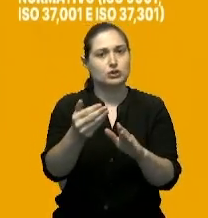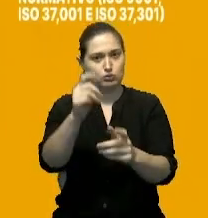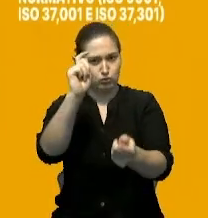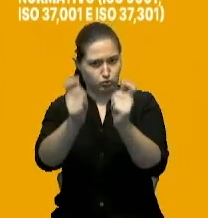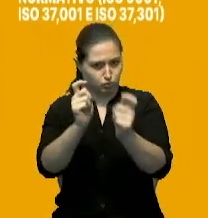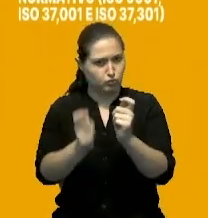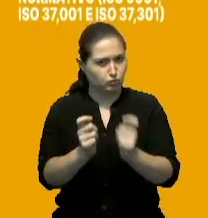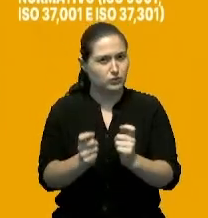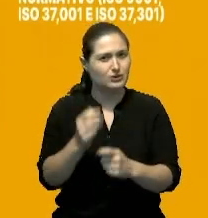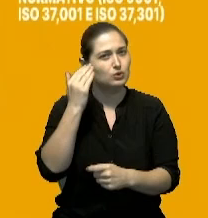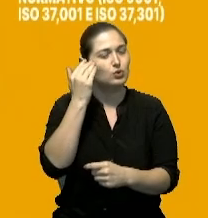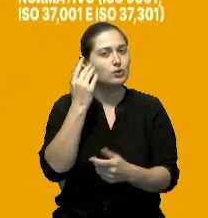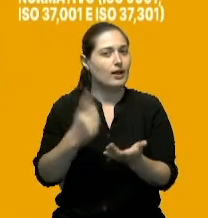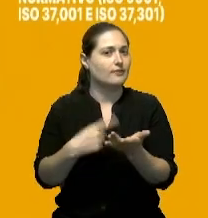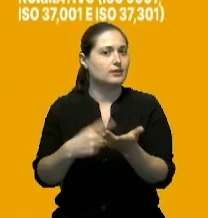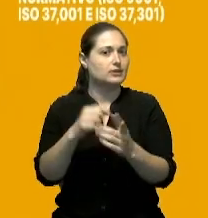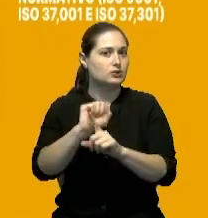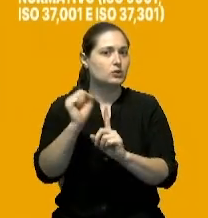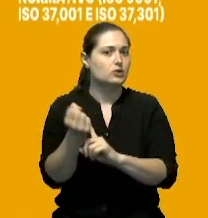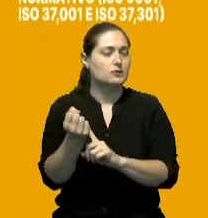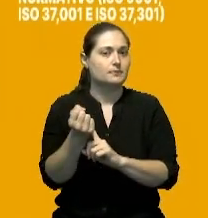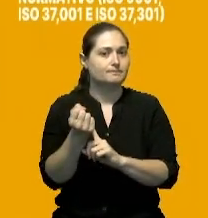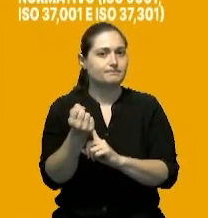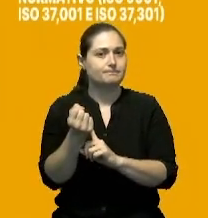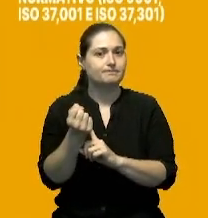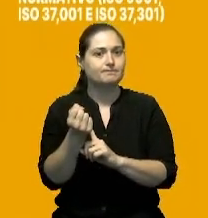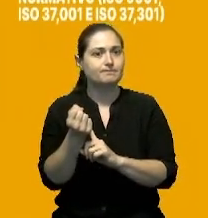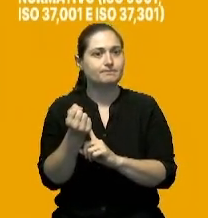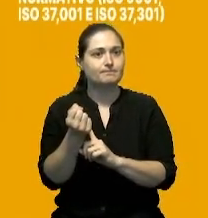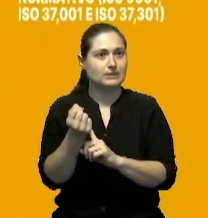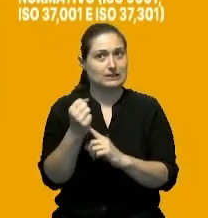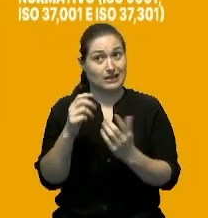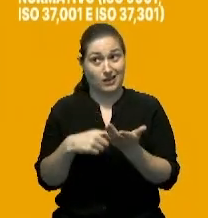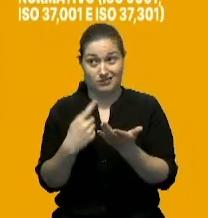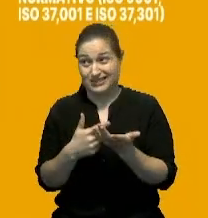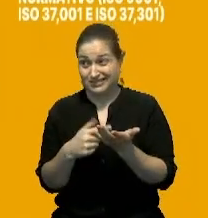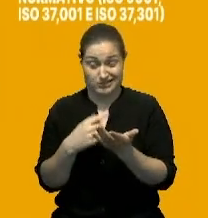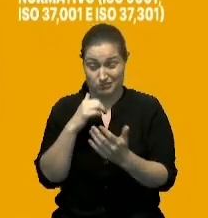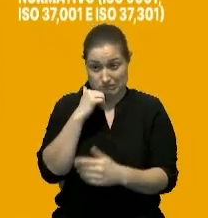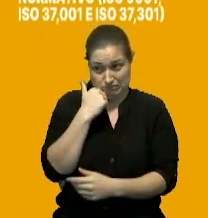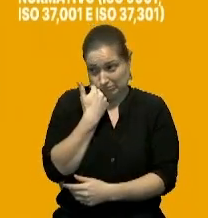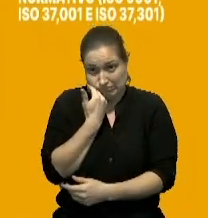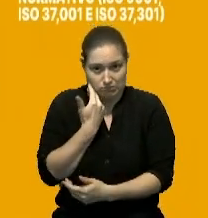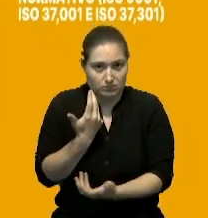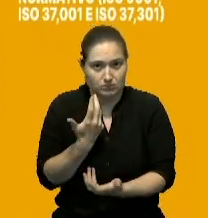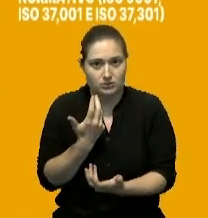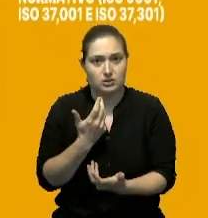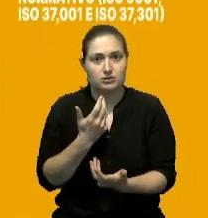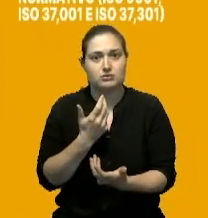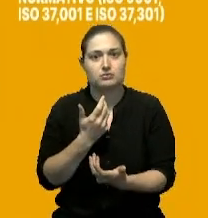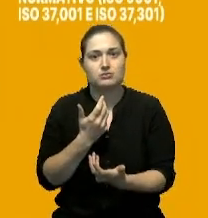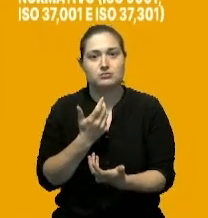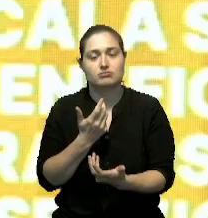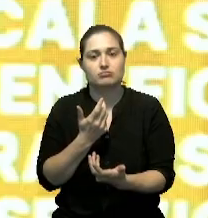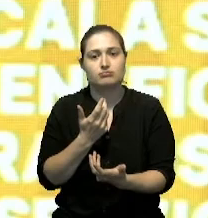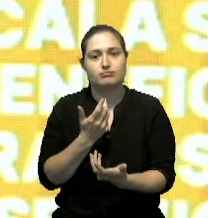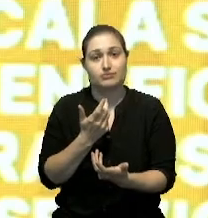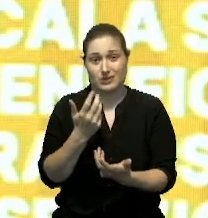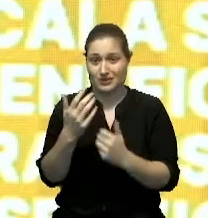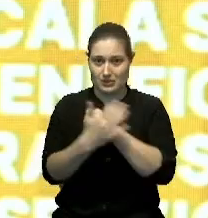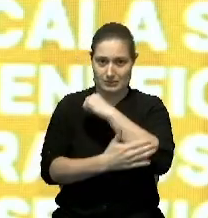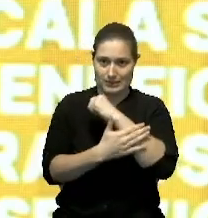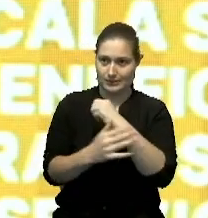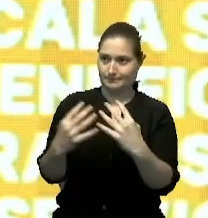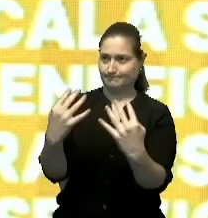teníamos situaciones de prácticamente de vergüenza ante muchos países